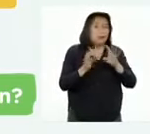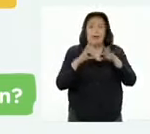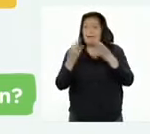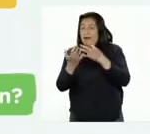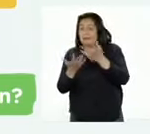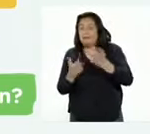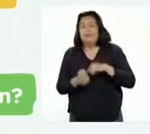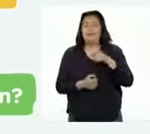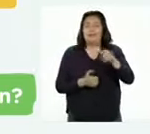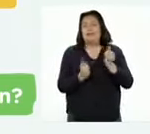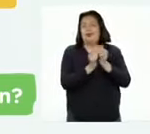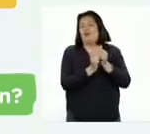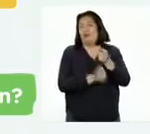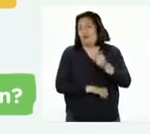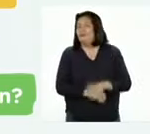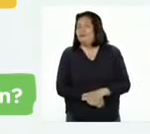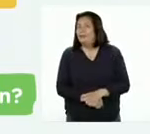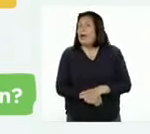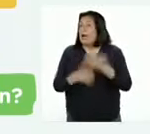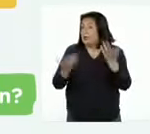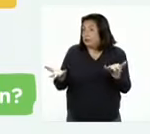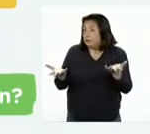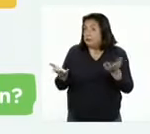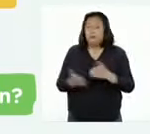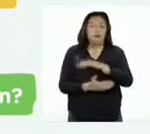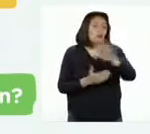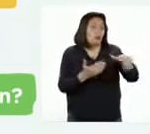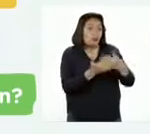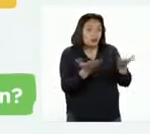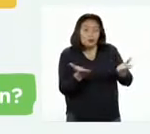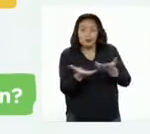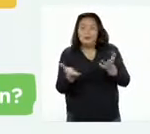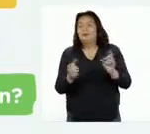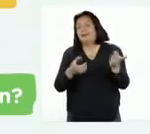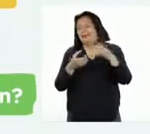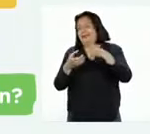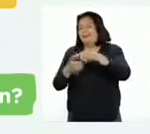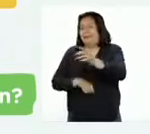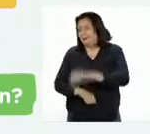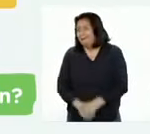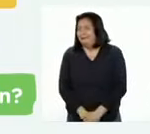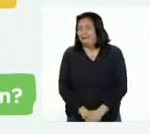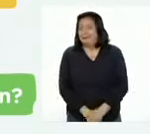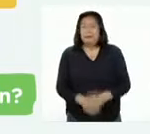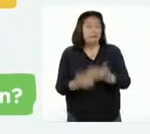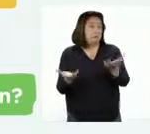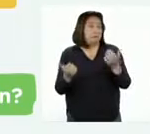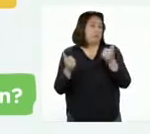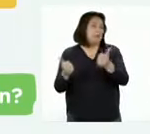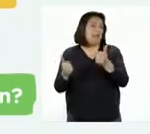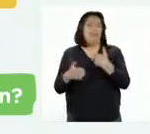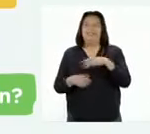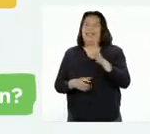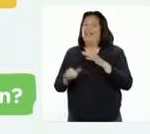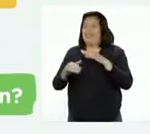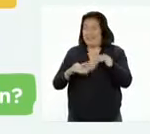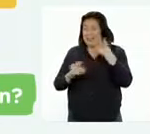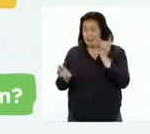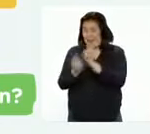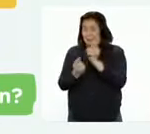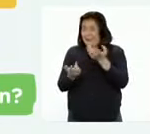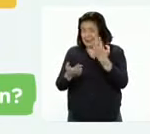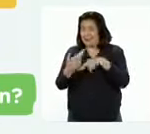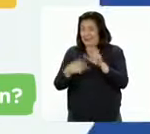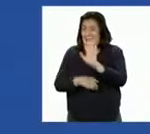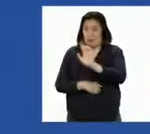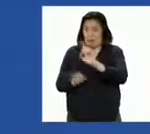familiares que los estén acompañando. Así todas y todos participan. ¡Súper! Ya nos vemos en un ratito. Ya